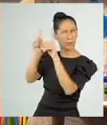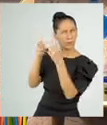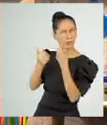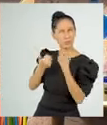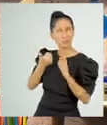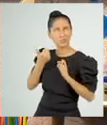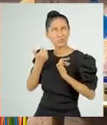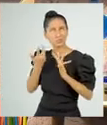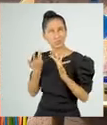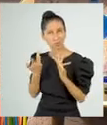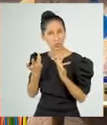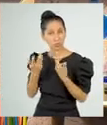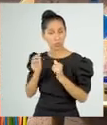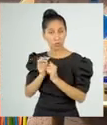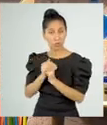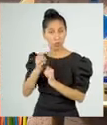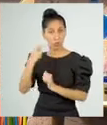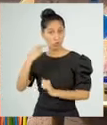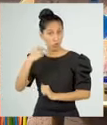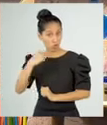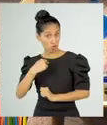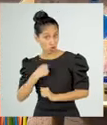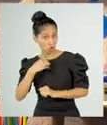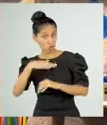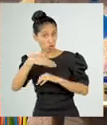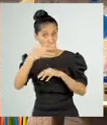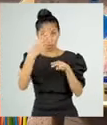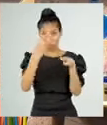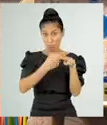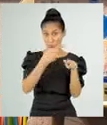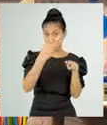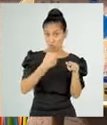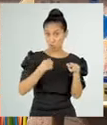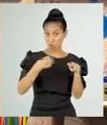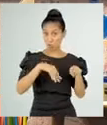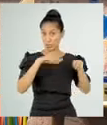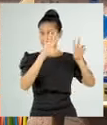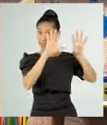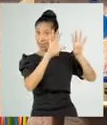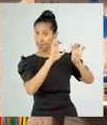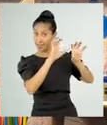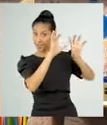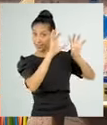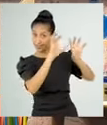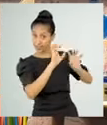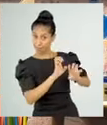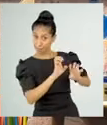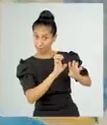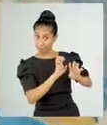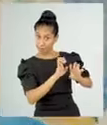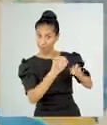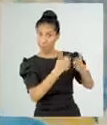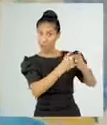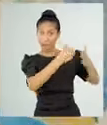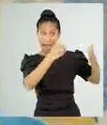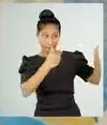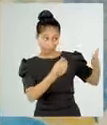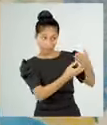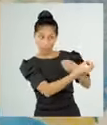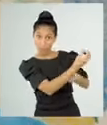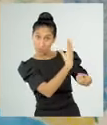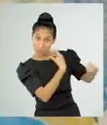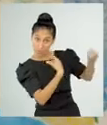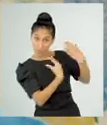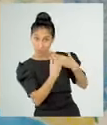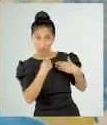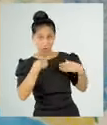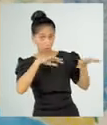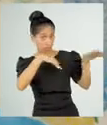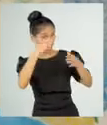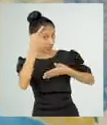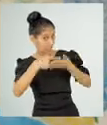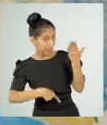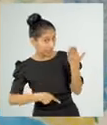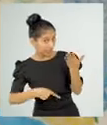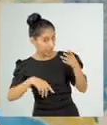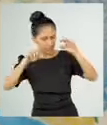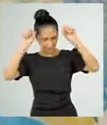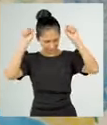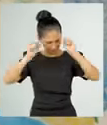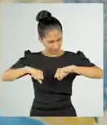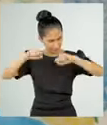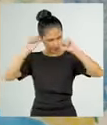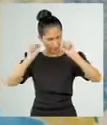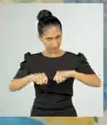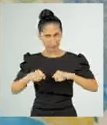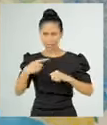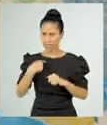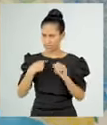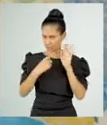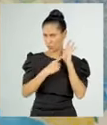¿Cuando rinda mi examen de admisión, me darán instrucciones para resolverlo? Así es, Cori. Les mostraré